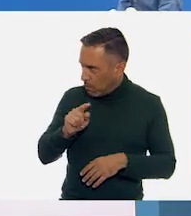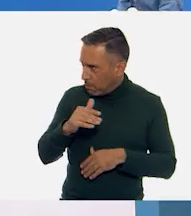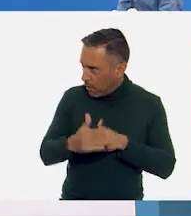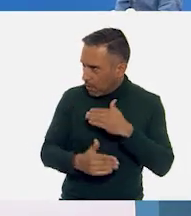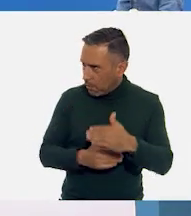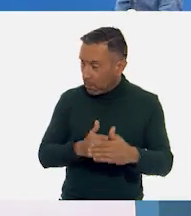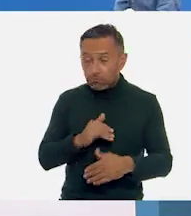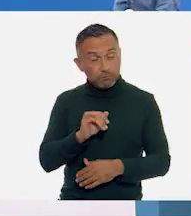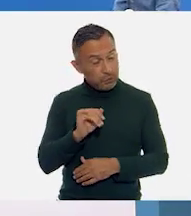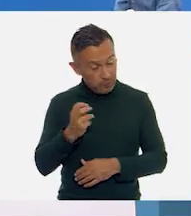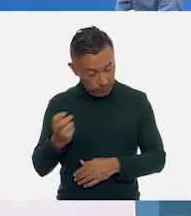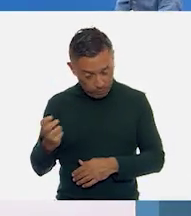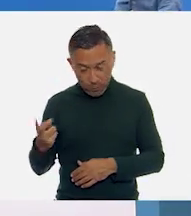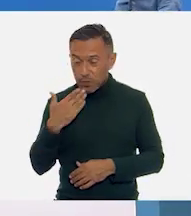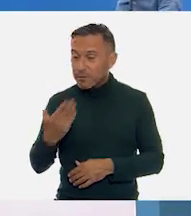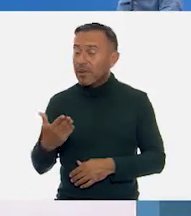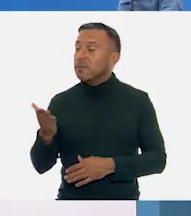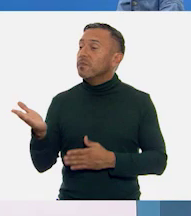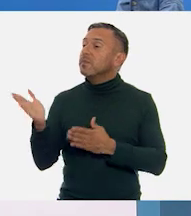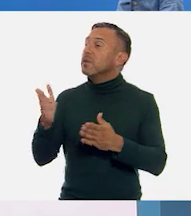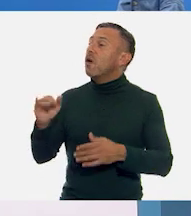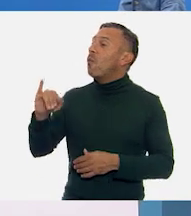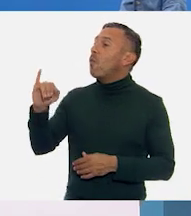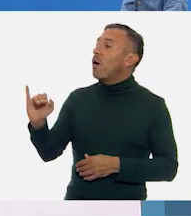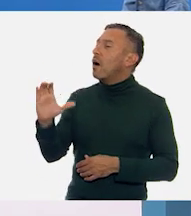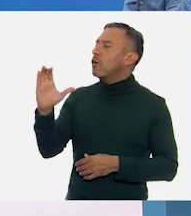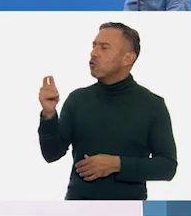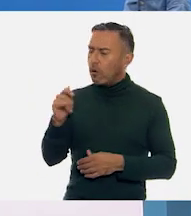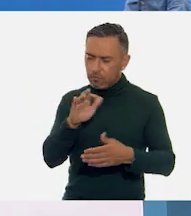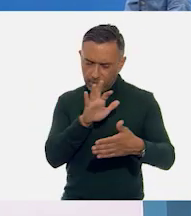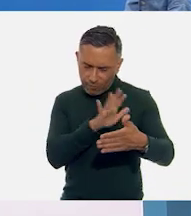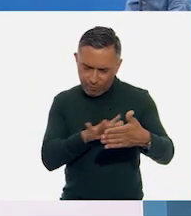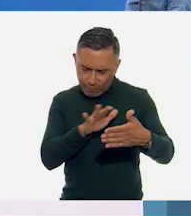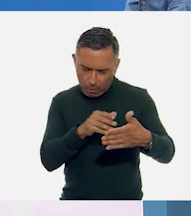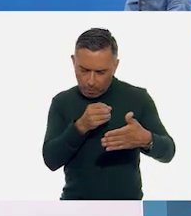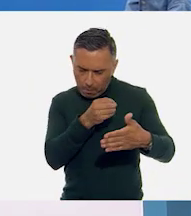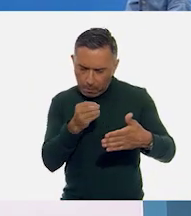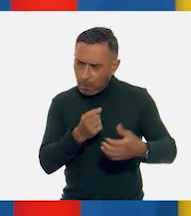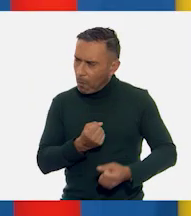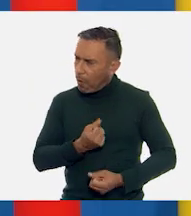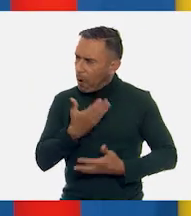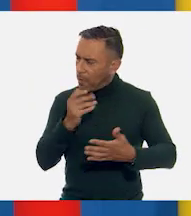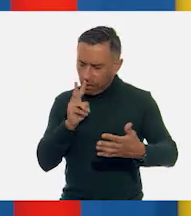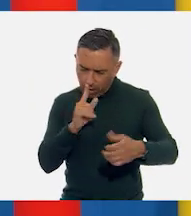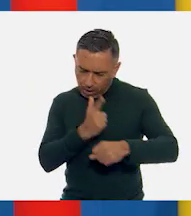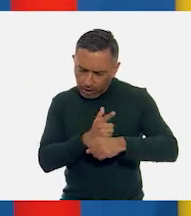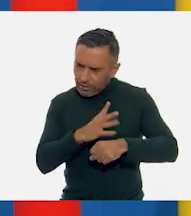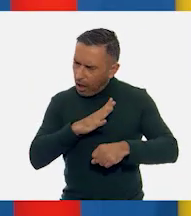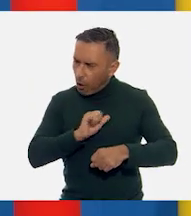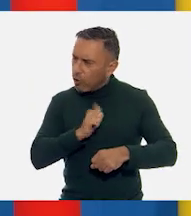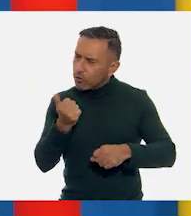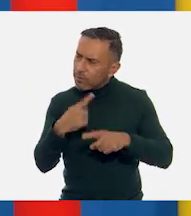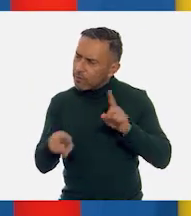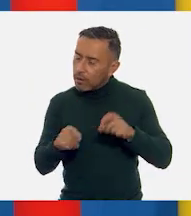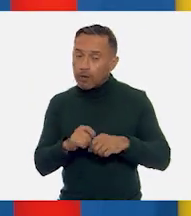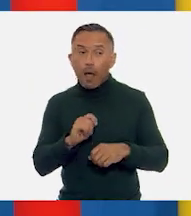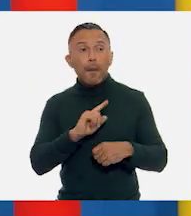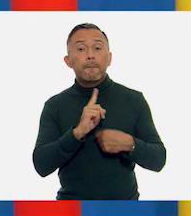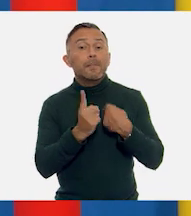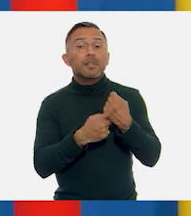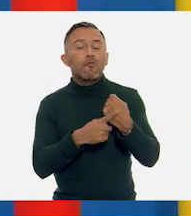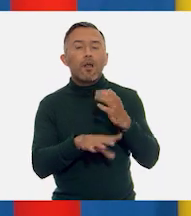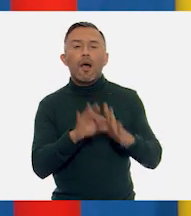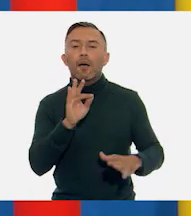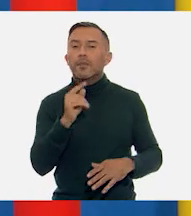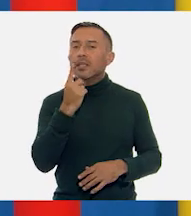muy bien. Y tú, Juan Carlos, ¿qué otro recurso literario encontraste en este poema? Bueno, encontré otra metáfora cuando dice